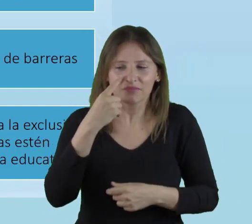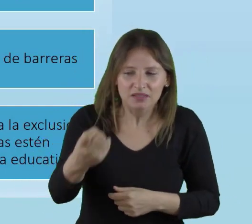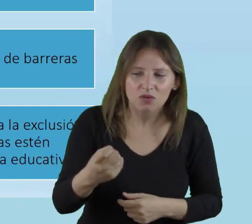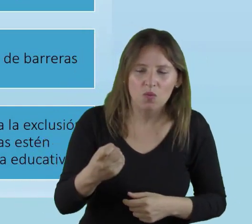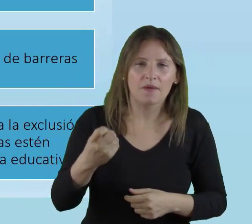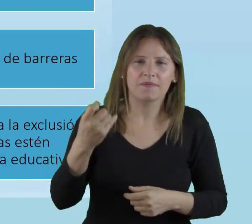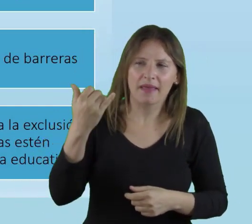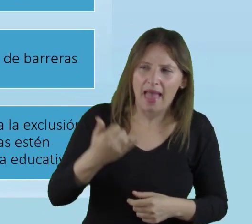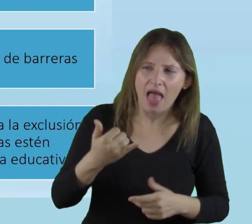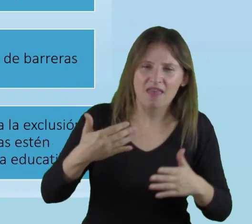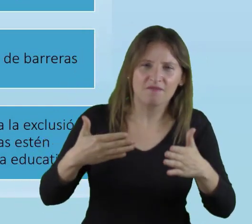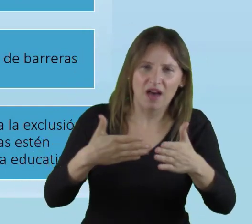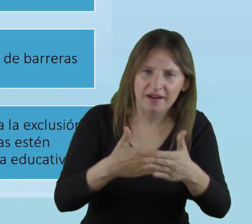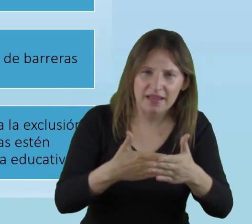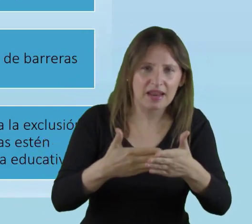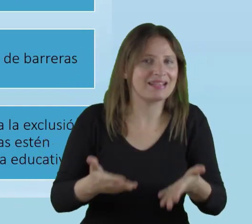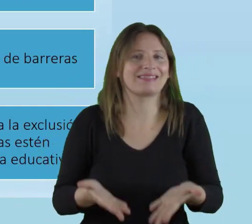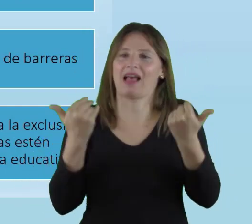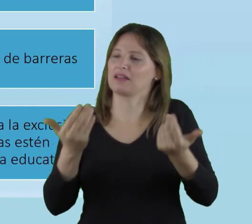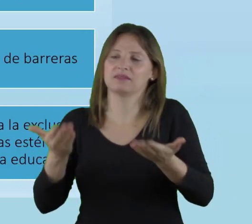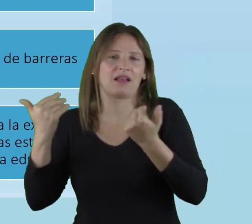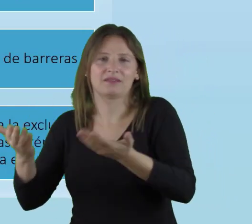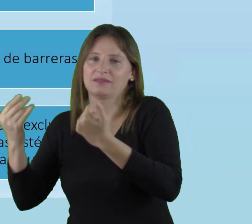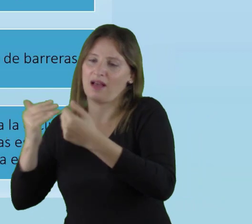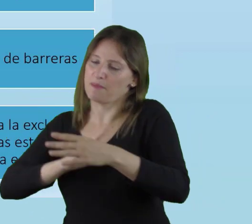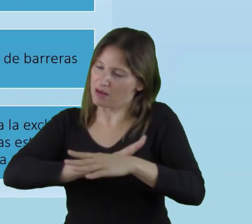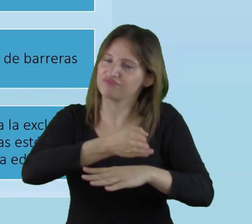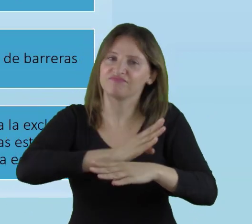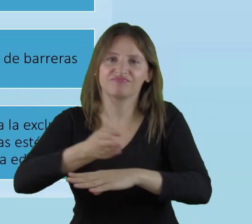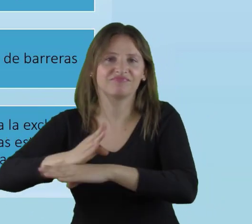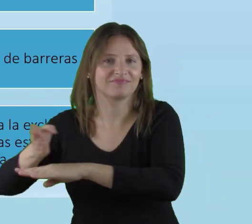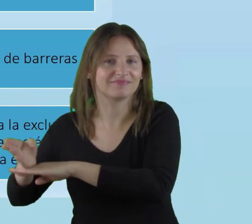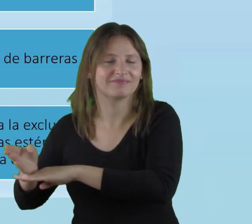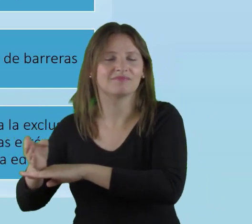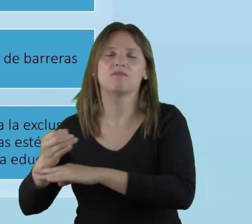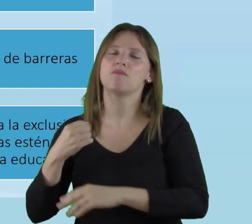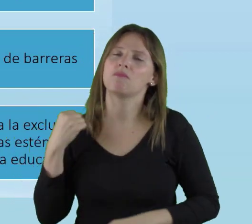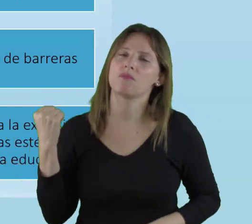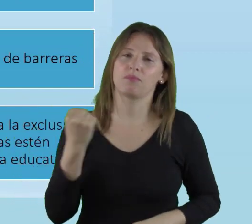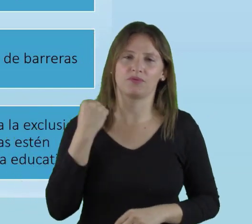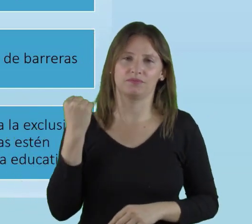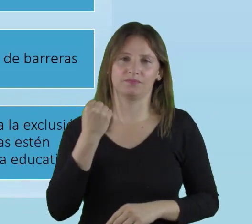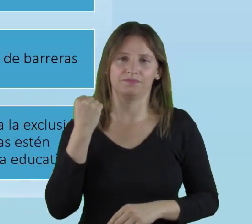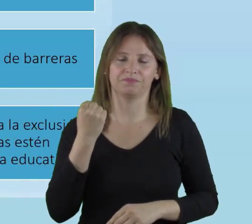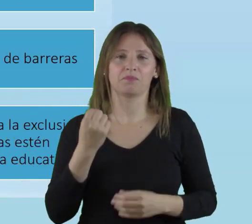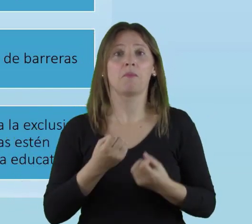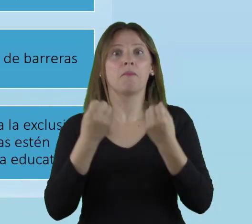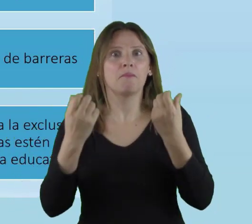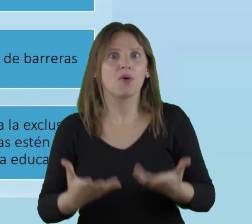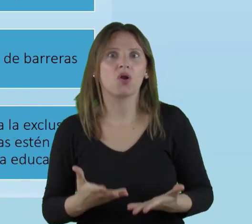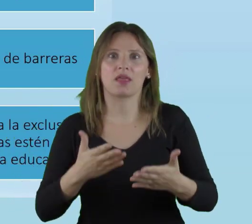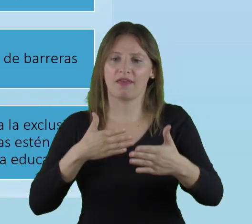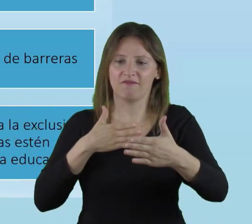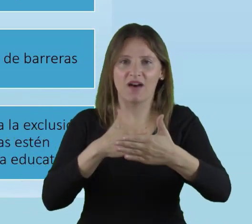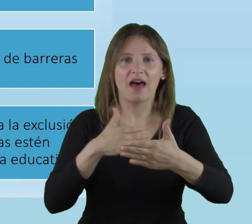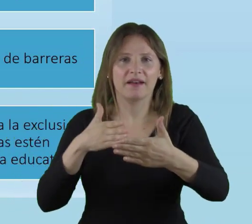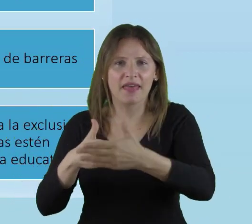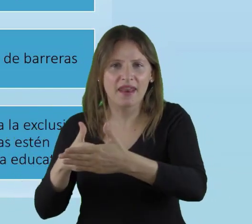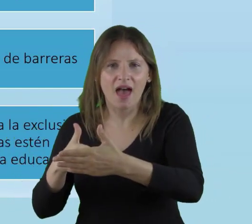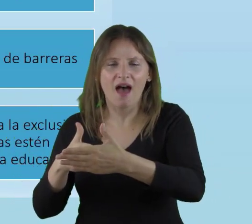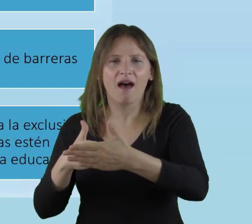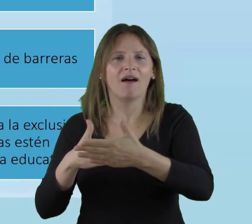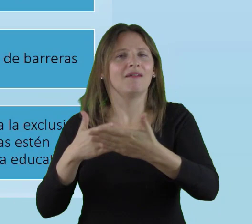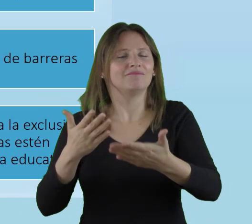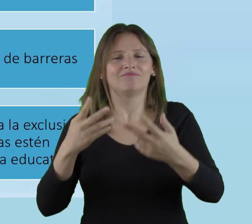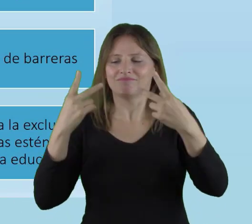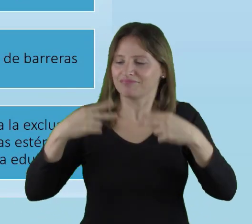identificación y la eliminación de barreras. Y esto es muy importante, porque las barreras